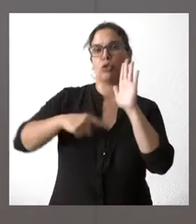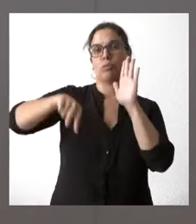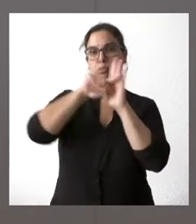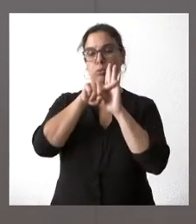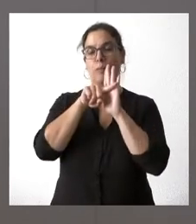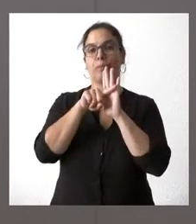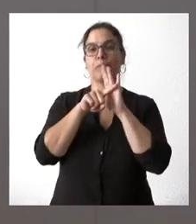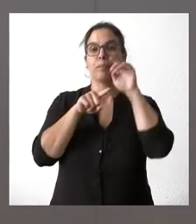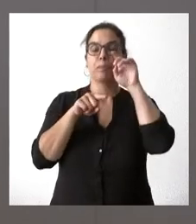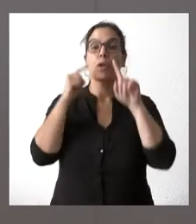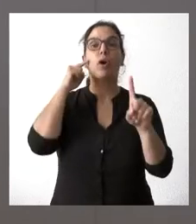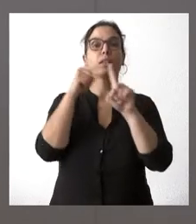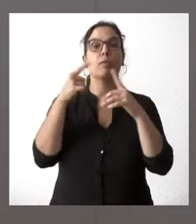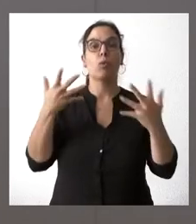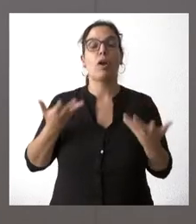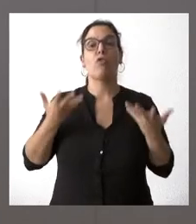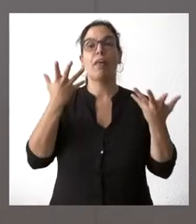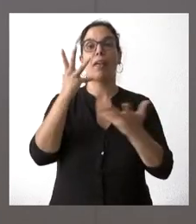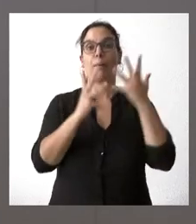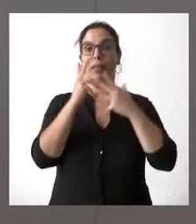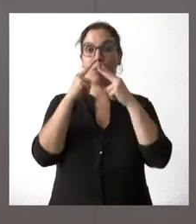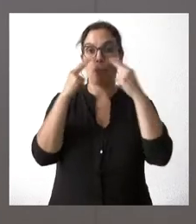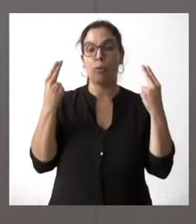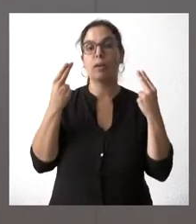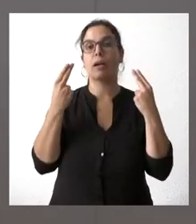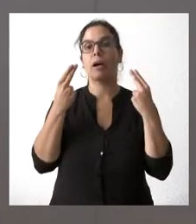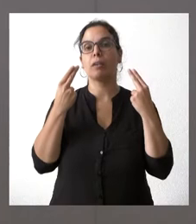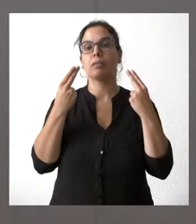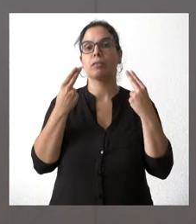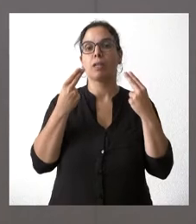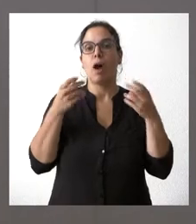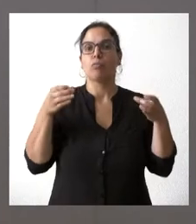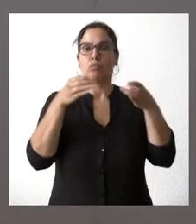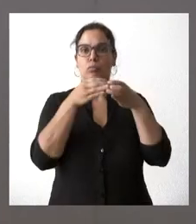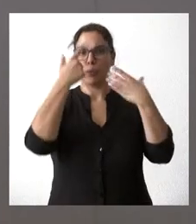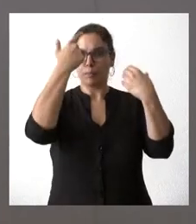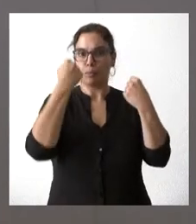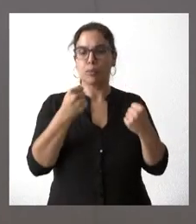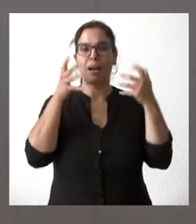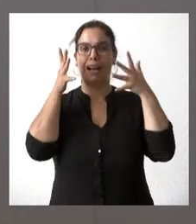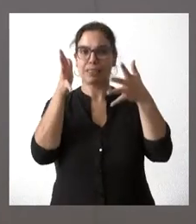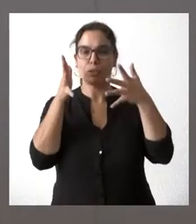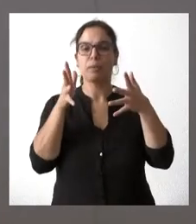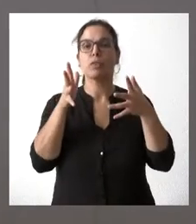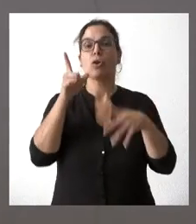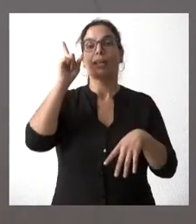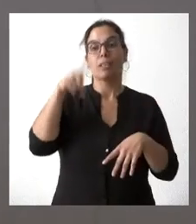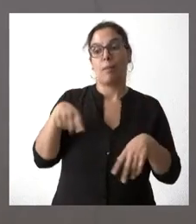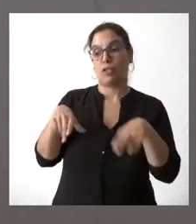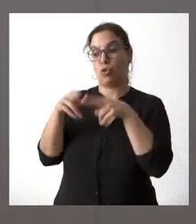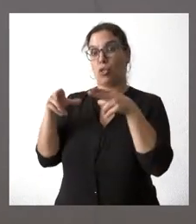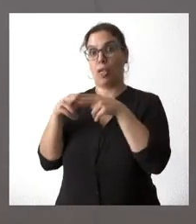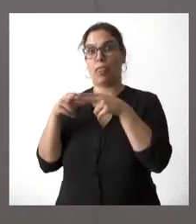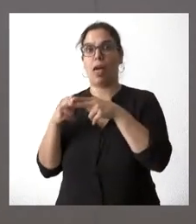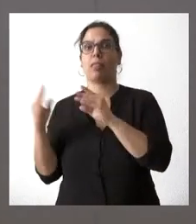los objetivos son dotar a la Administración pública de un órgano colegiado de asesoramiento, así como abrir a la sociedad un canal de